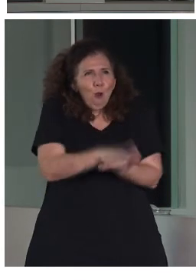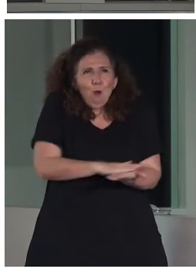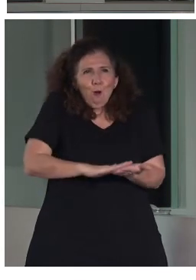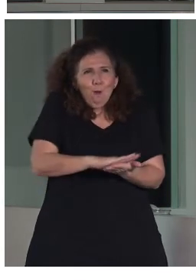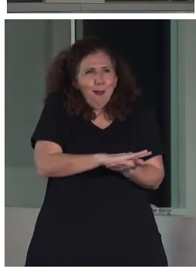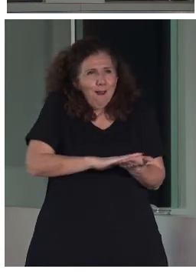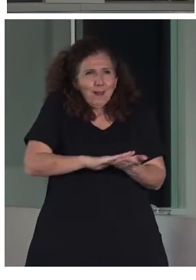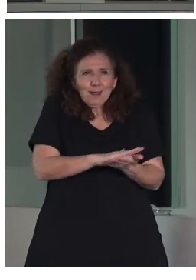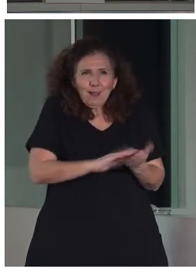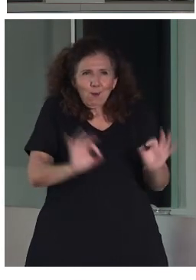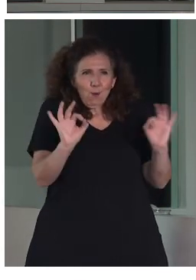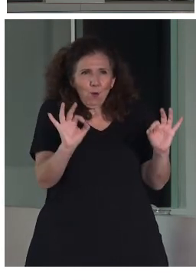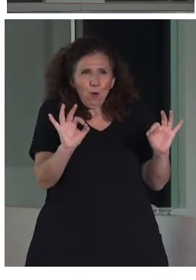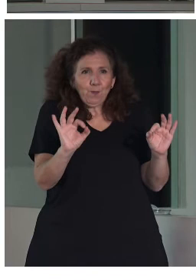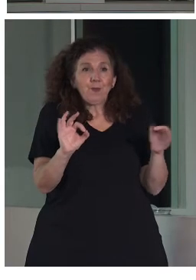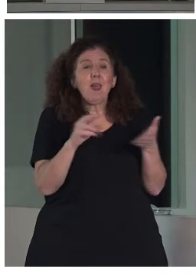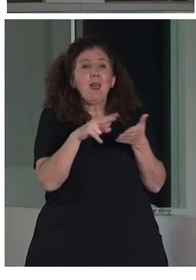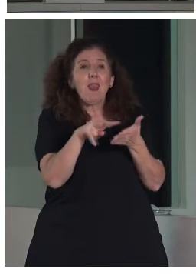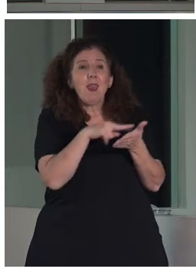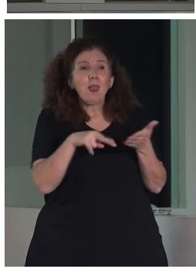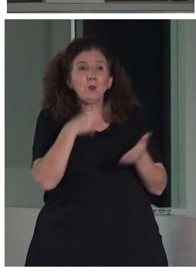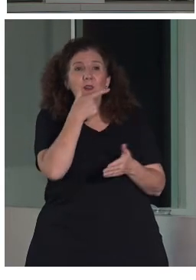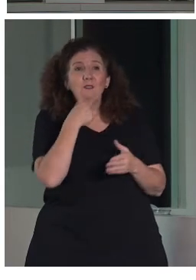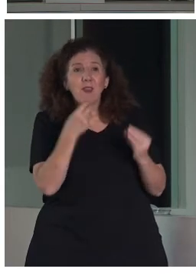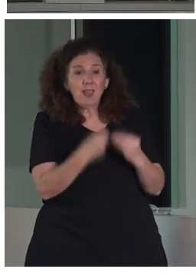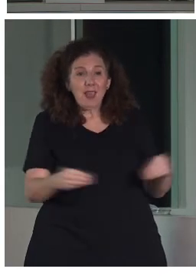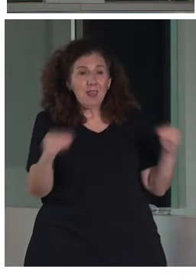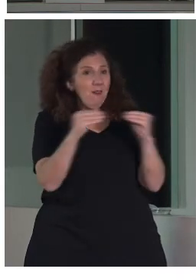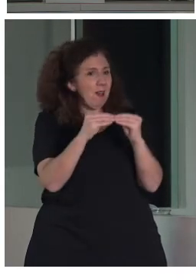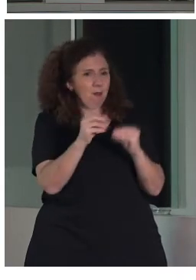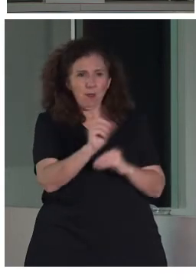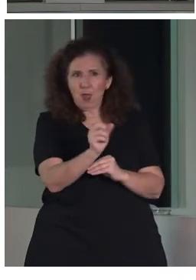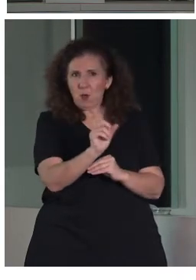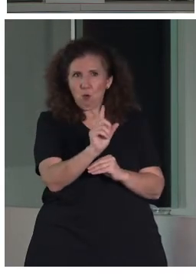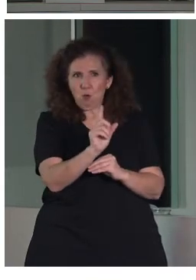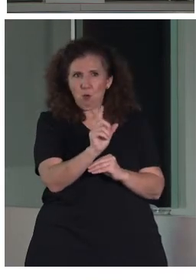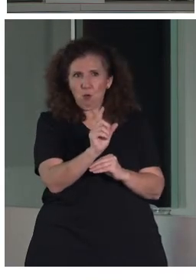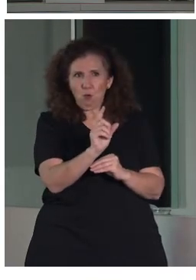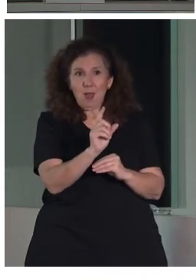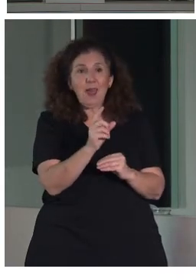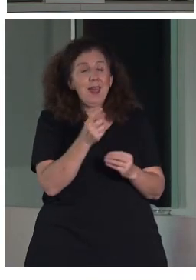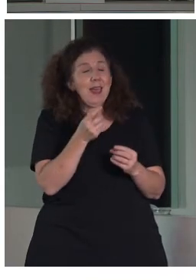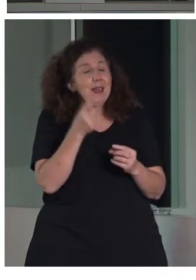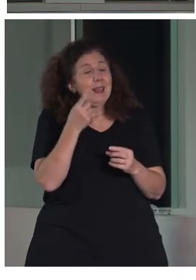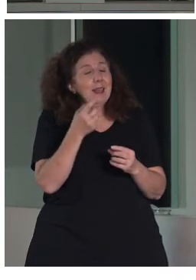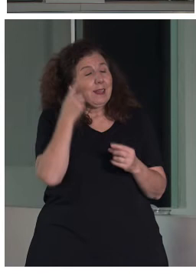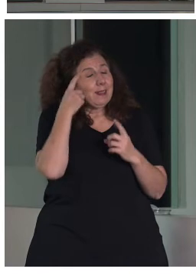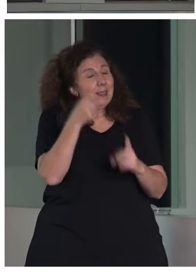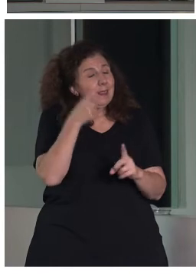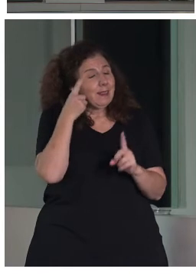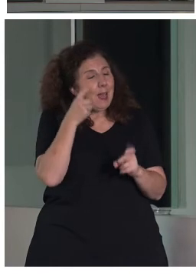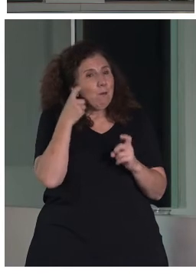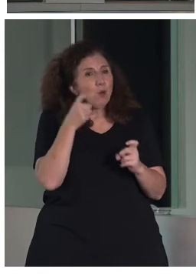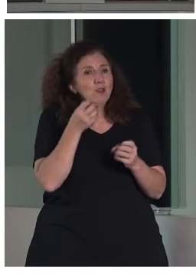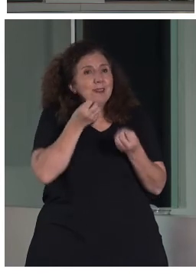En lectura fácil no hablamos de equivalencia. Hablamos de transmitir lo esencial de la información de una manera